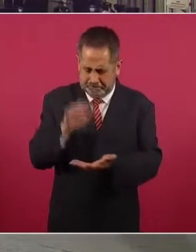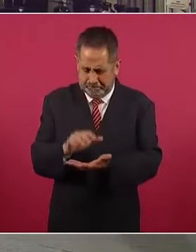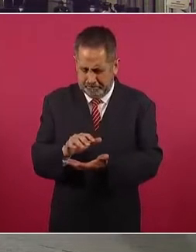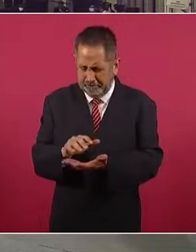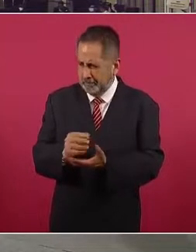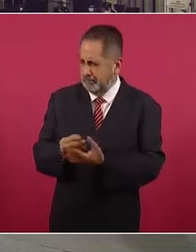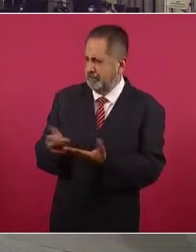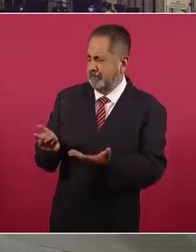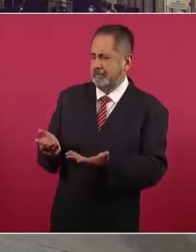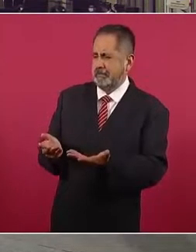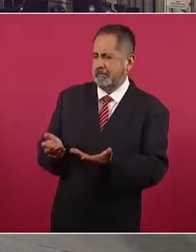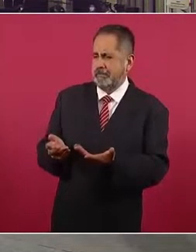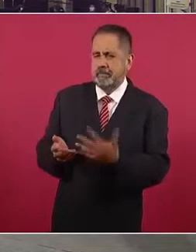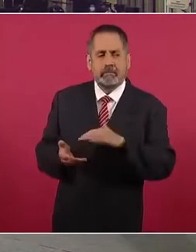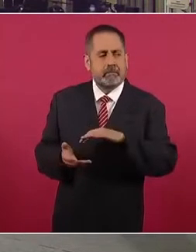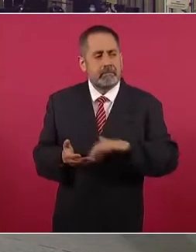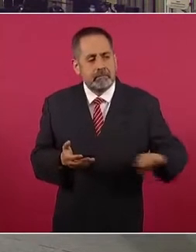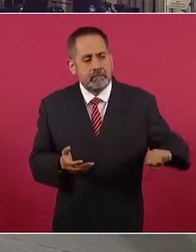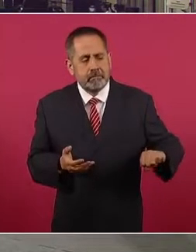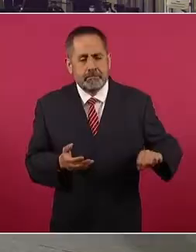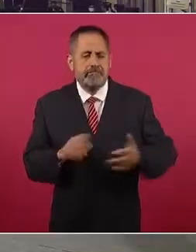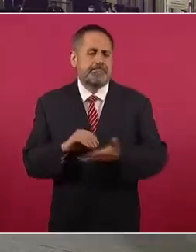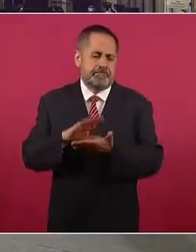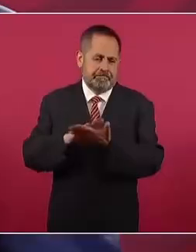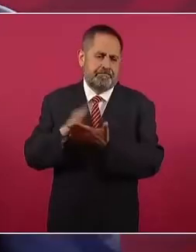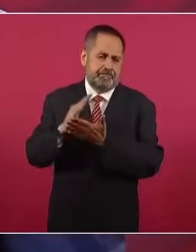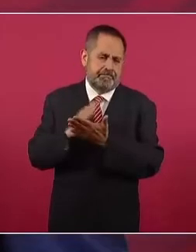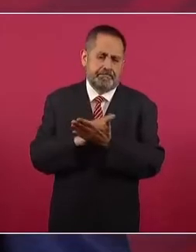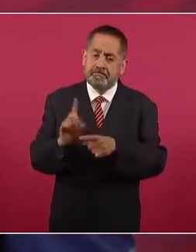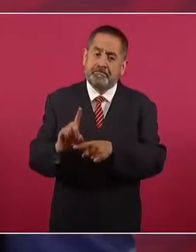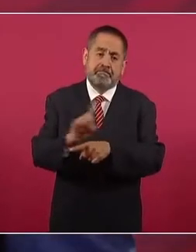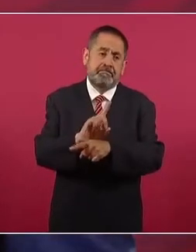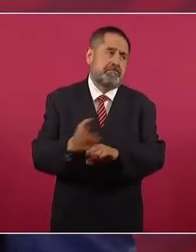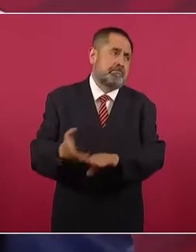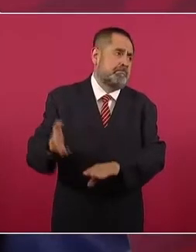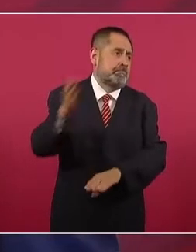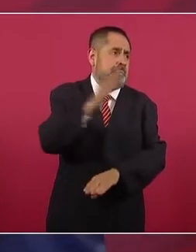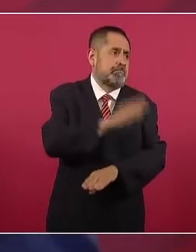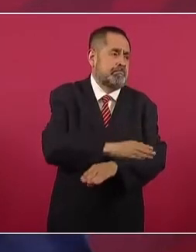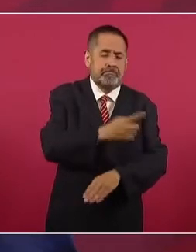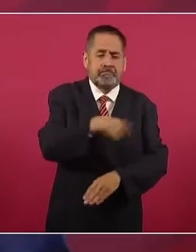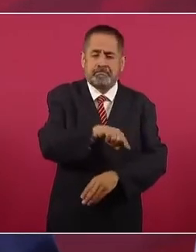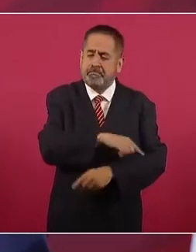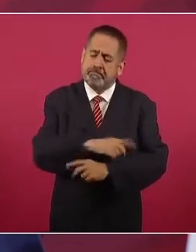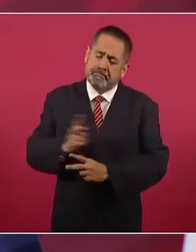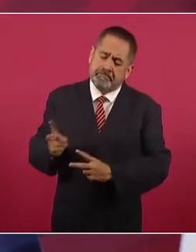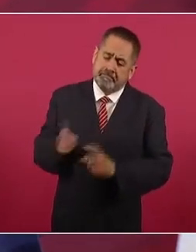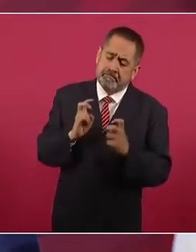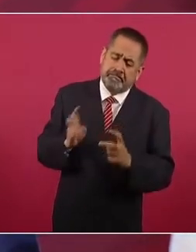Eso está escrito en la